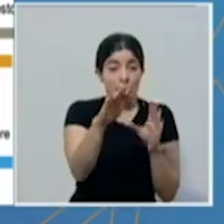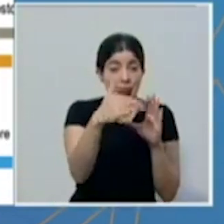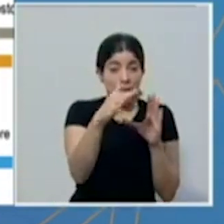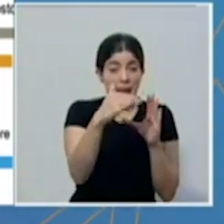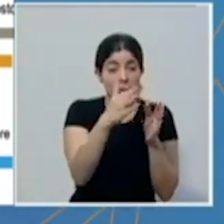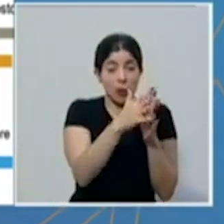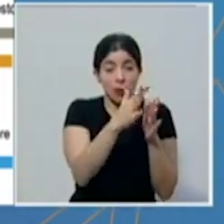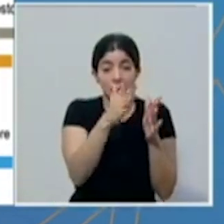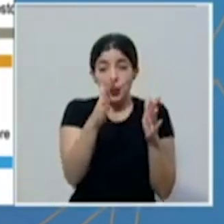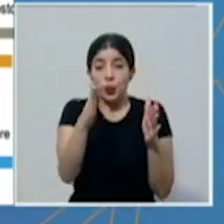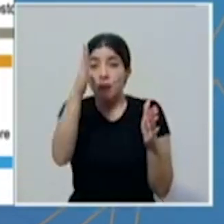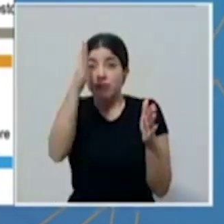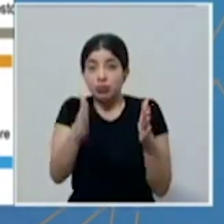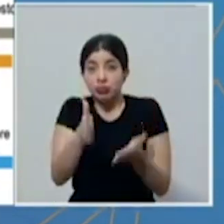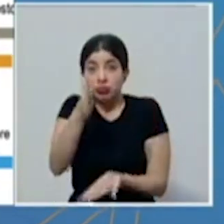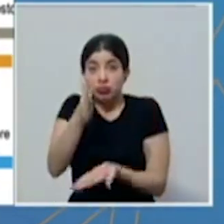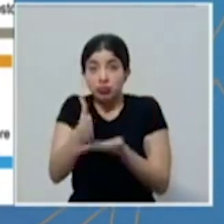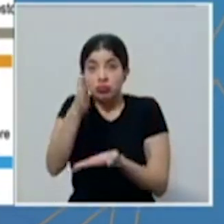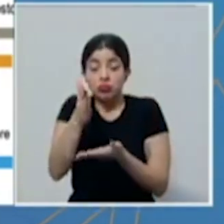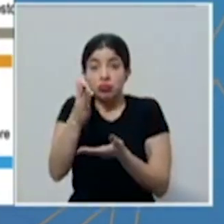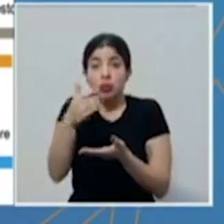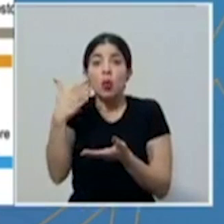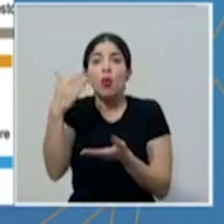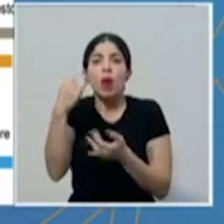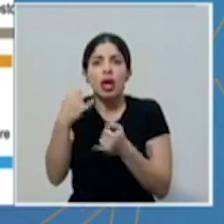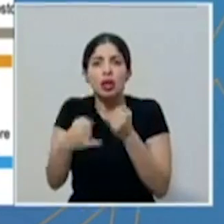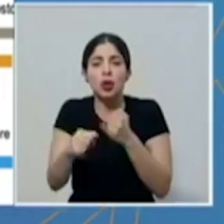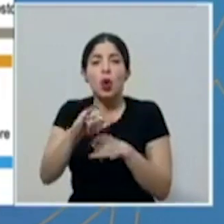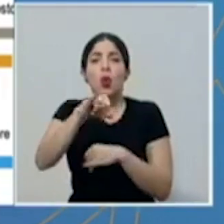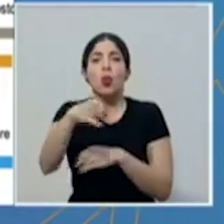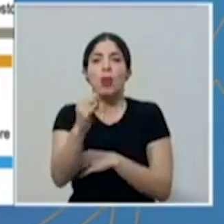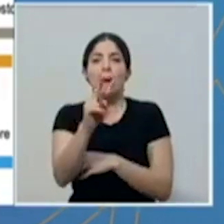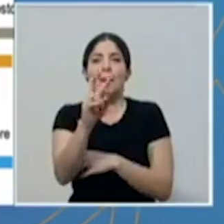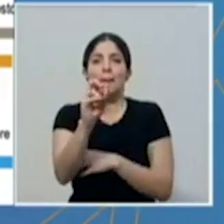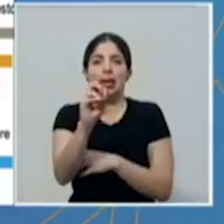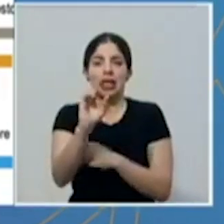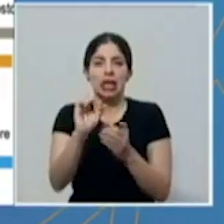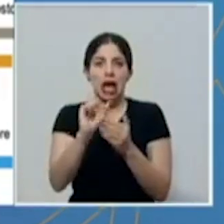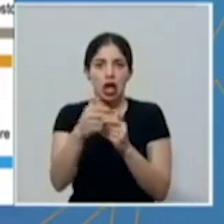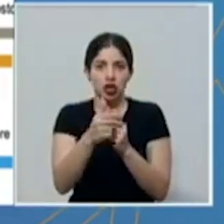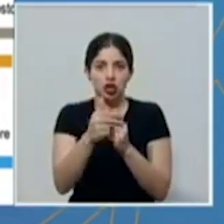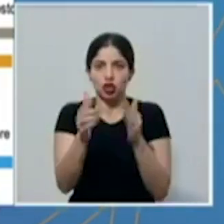propuestas es el jueves 20 de agosto.